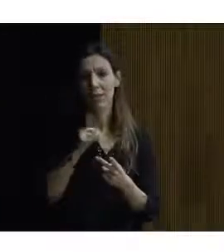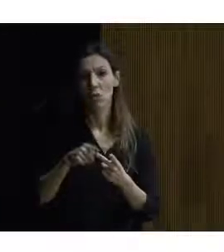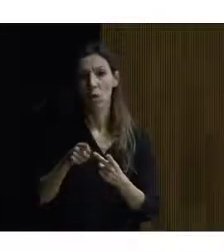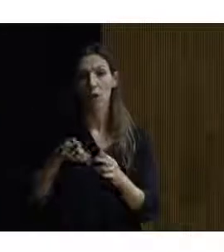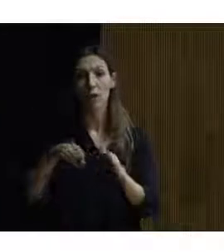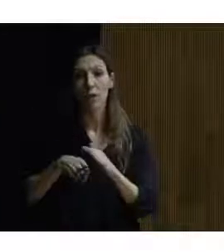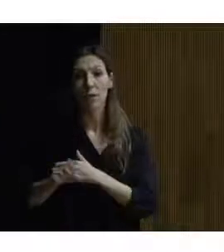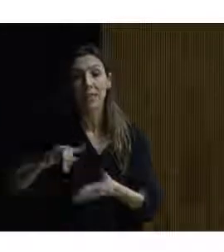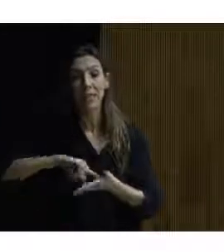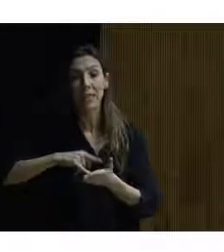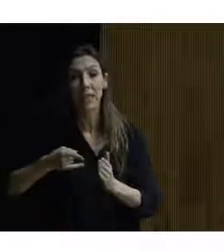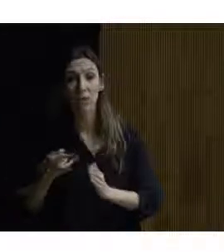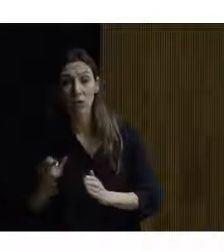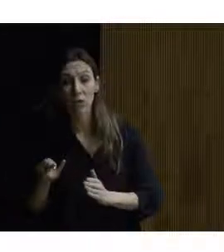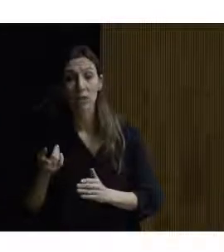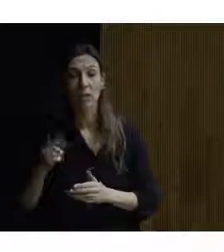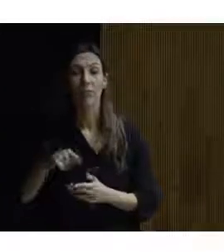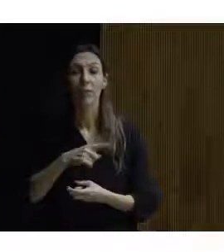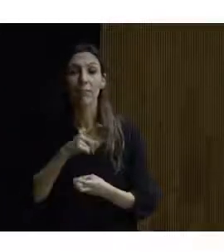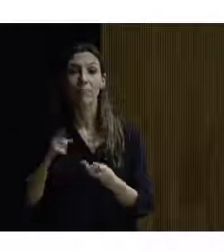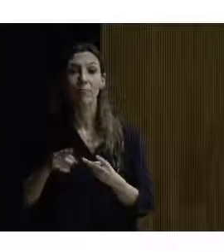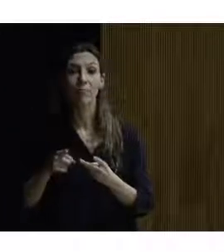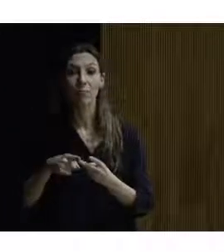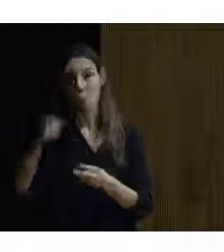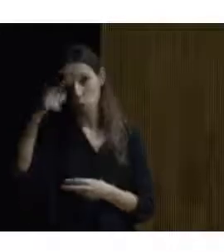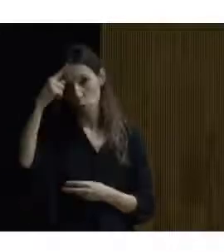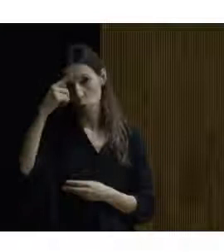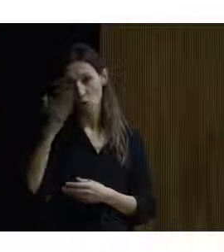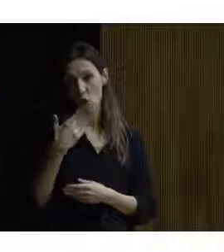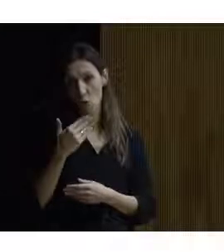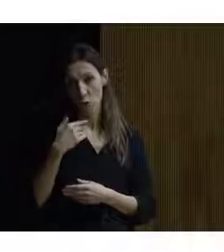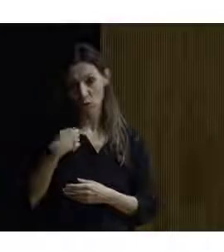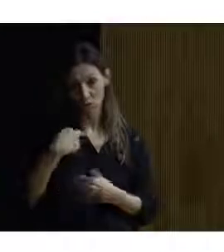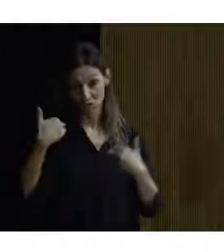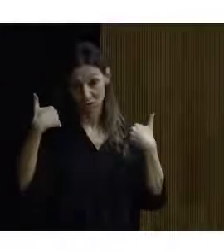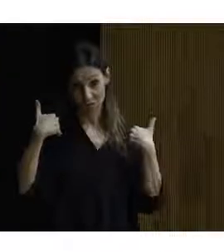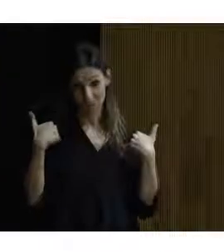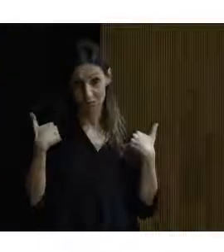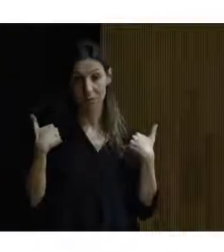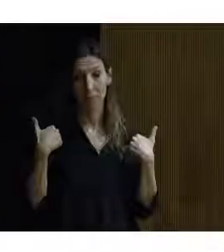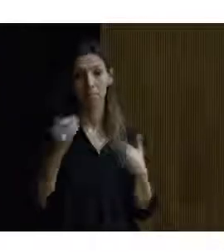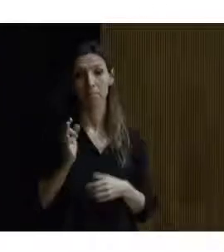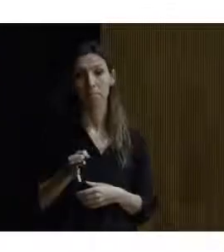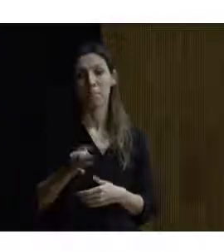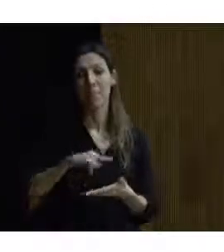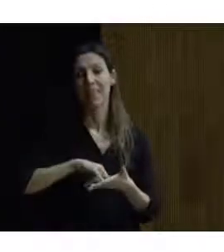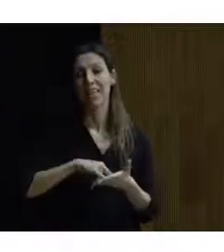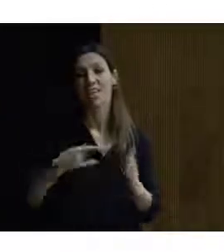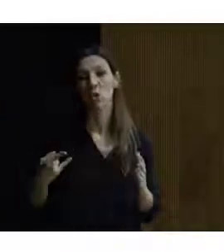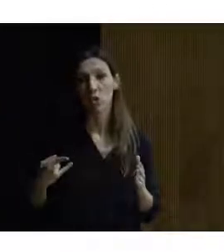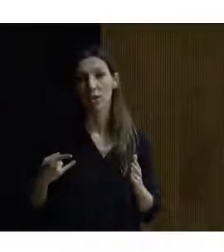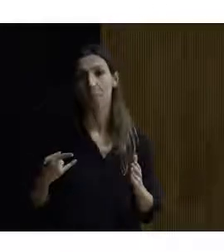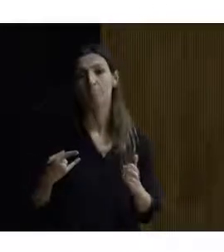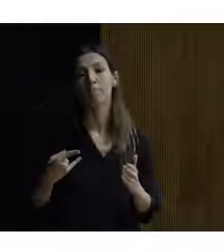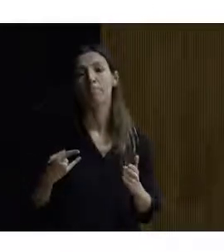y accesibilidad a la cultura y el ocio que es el que el que yo llevo es verdad que las tecnologías es un gran